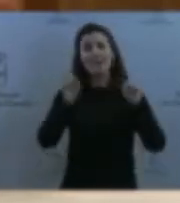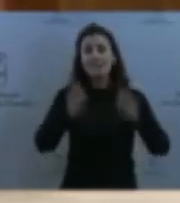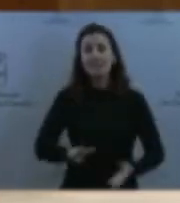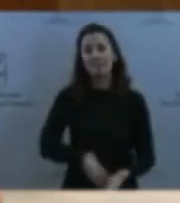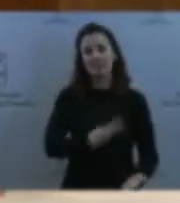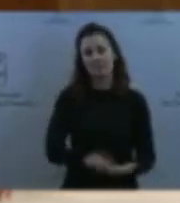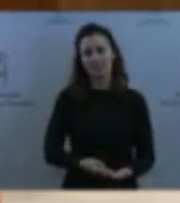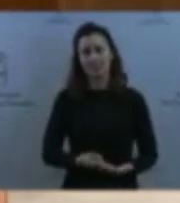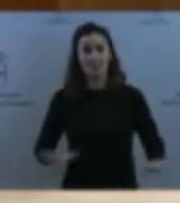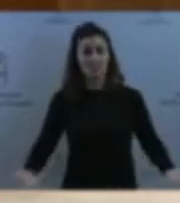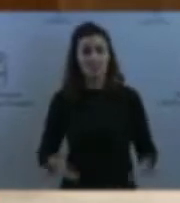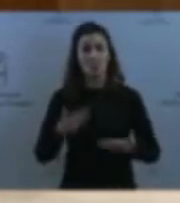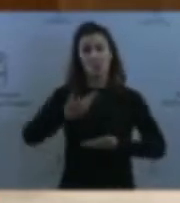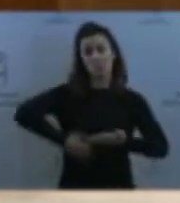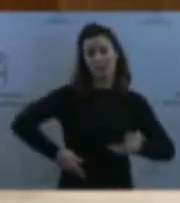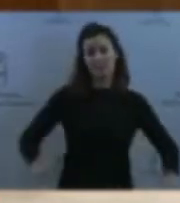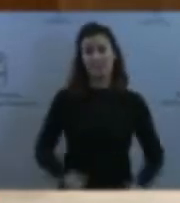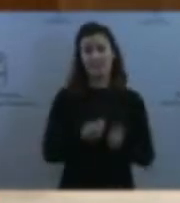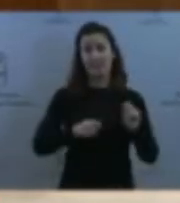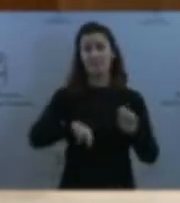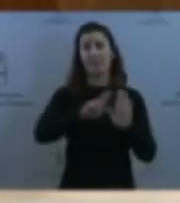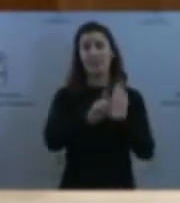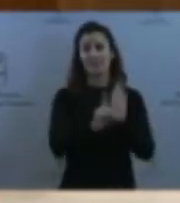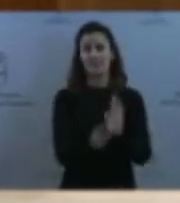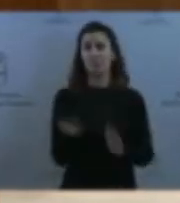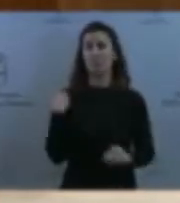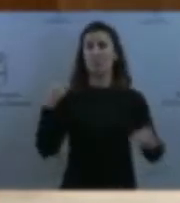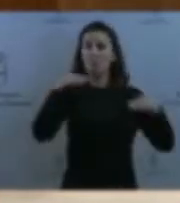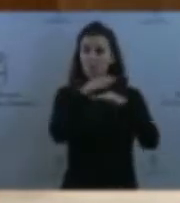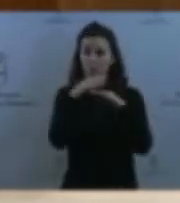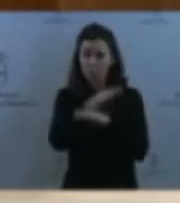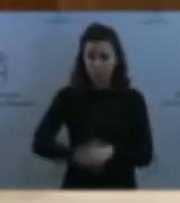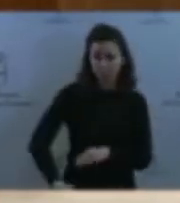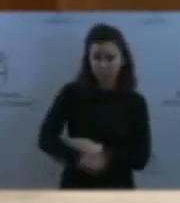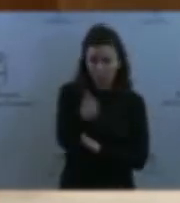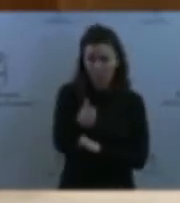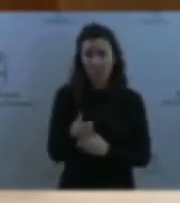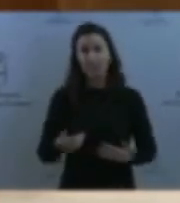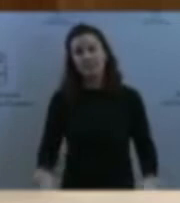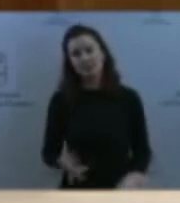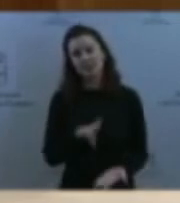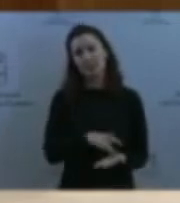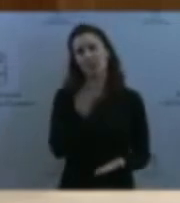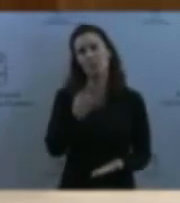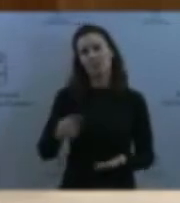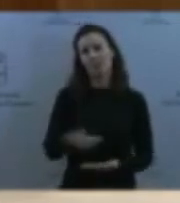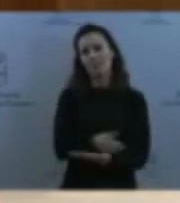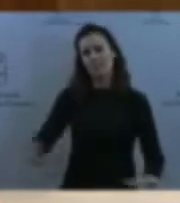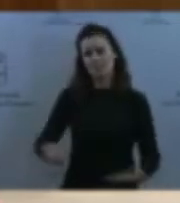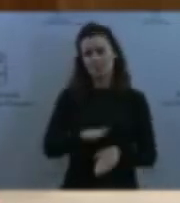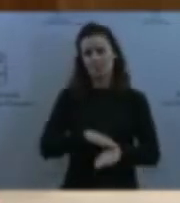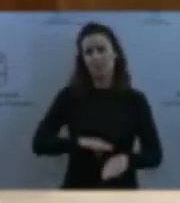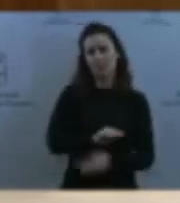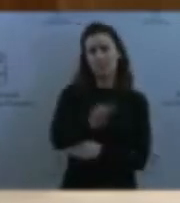Decreto aprobado el pasado octubre que ponía 40 millones a disposición de las comunidades autónomas que se